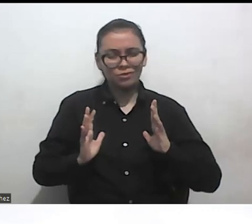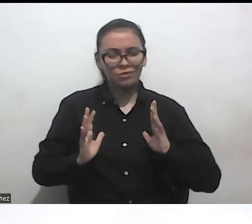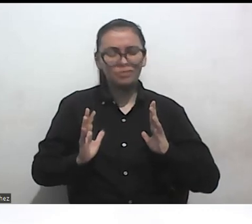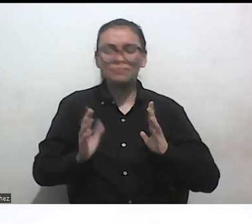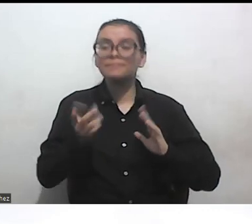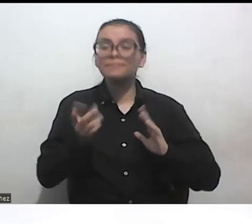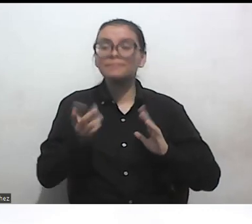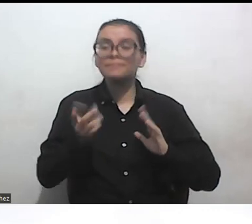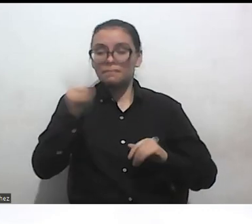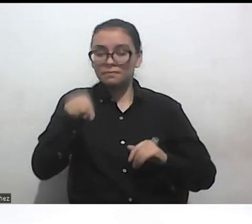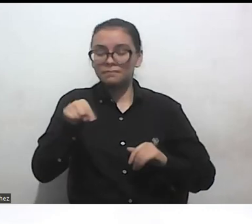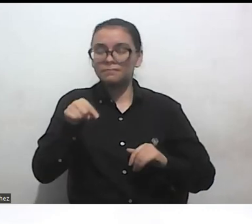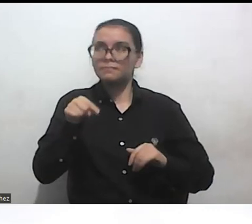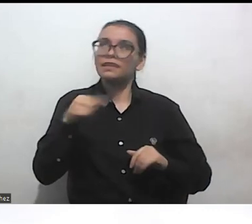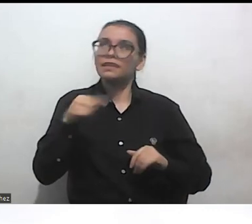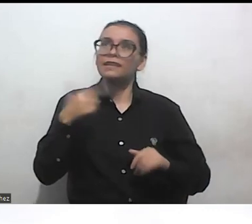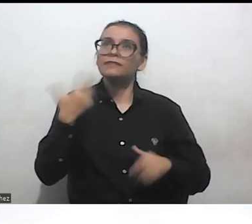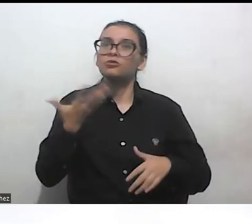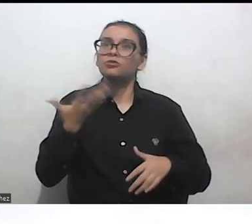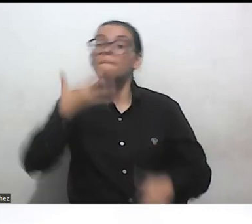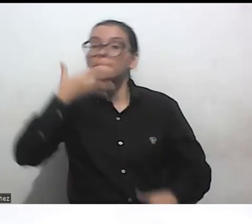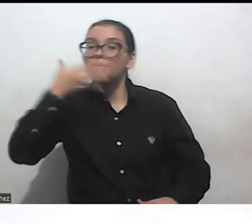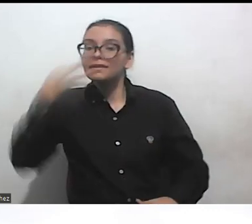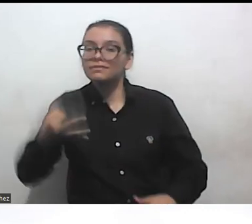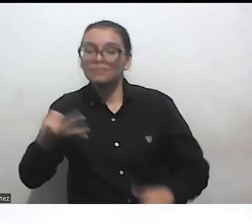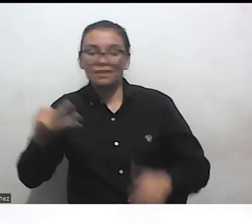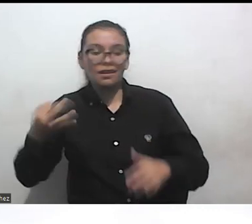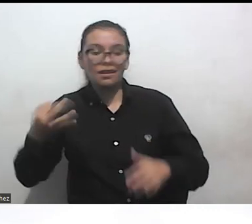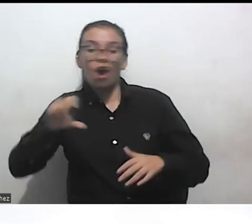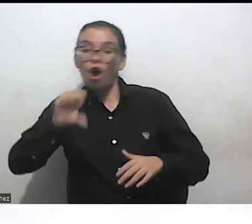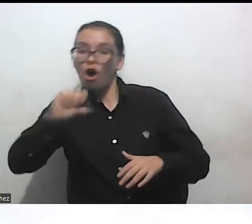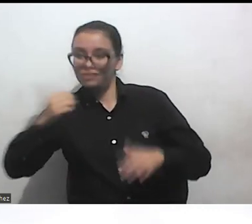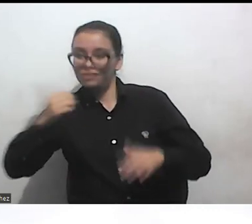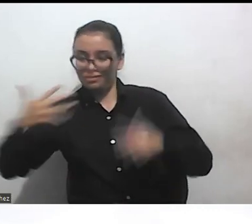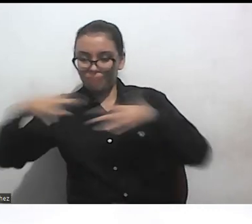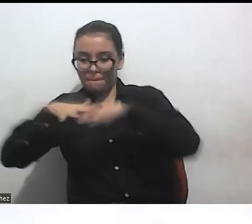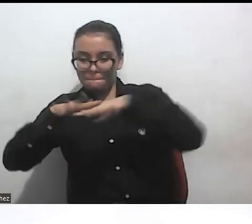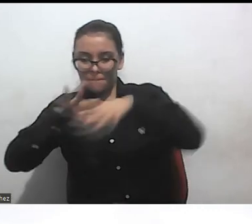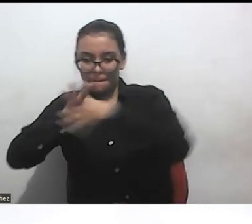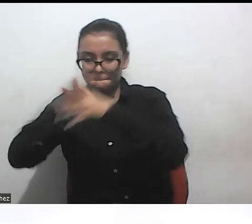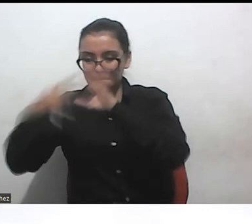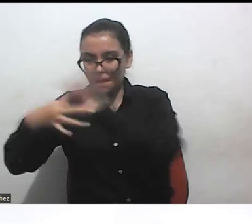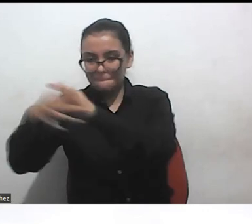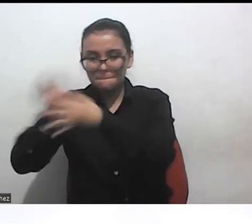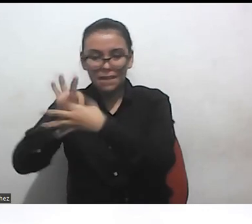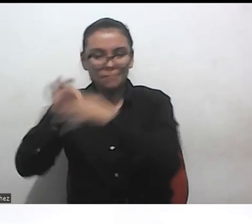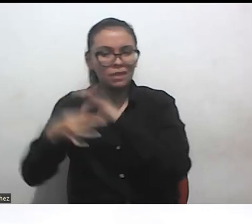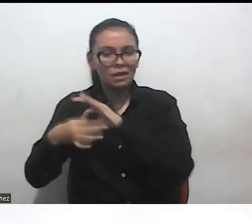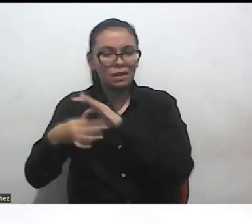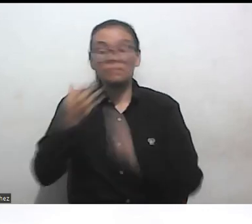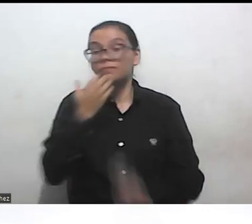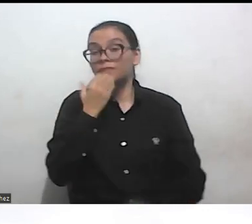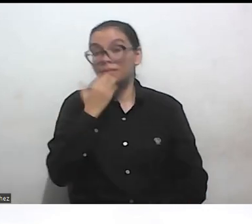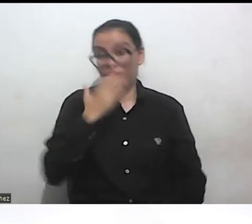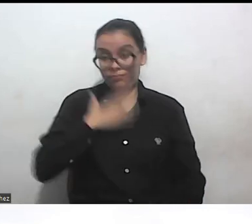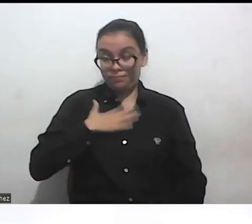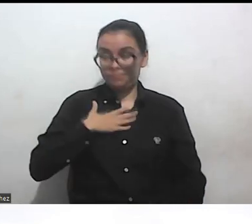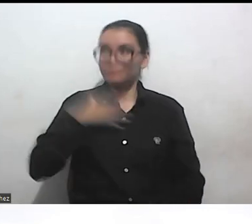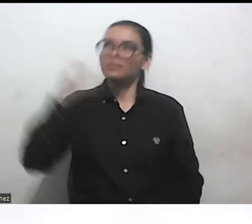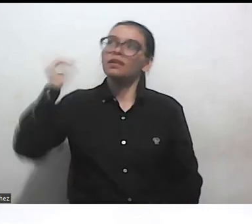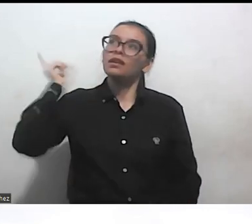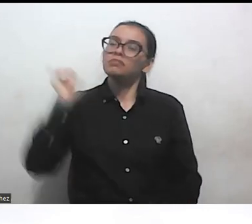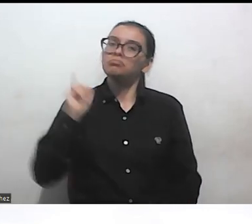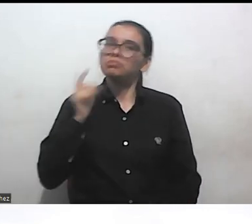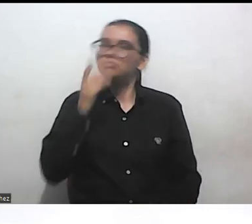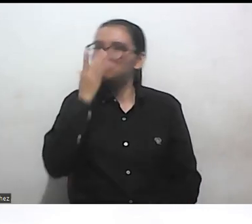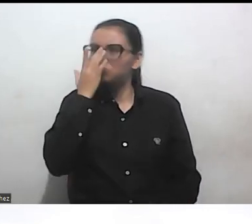realidades que convergen, por ejemplo, yo por mucho tiempo no tenía muy